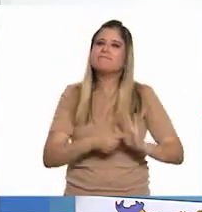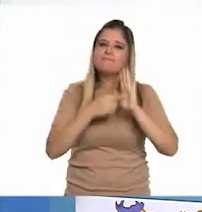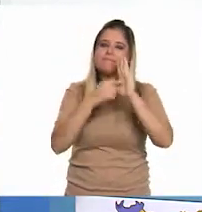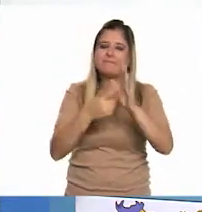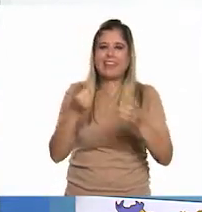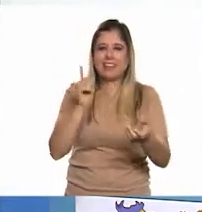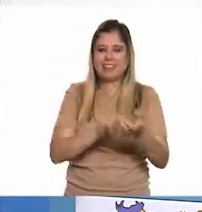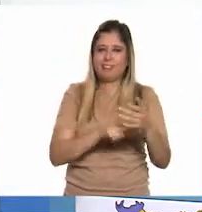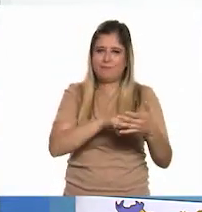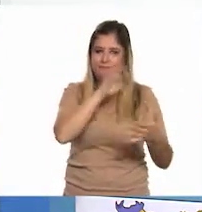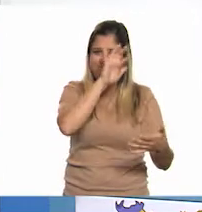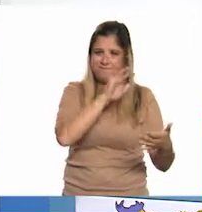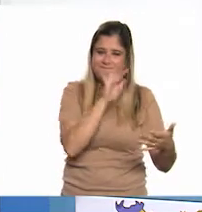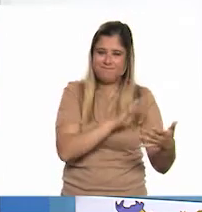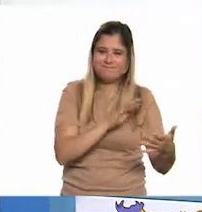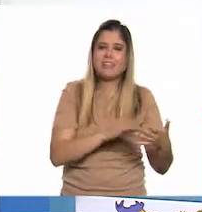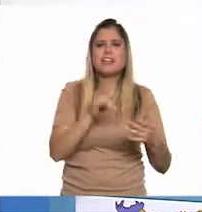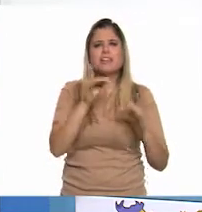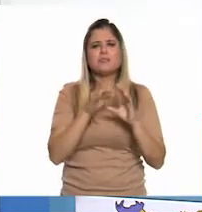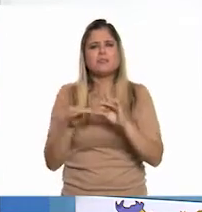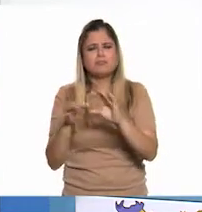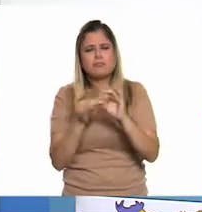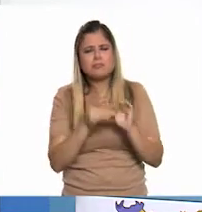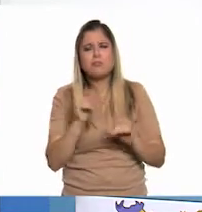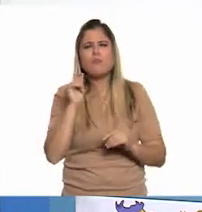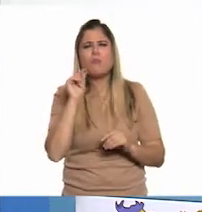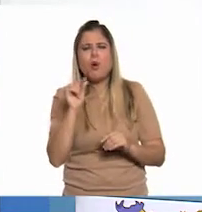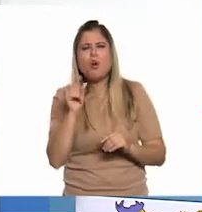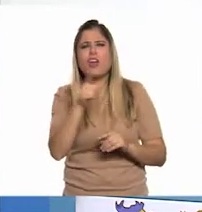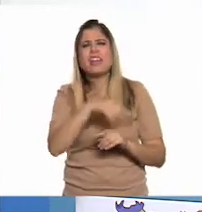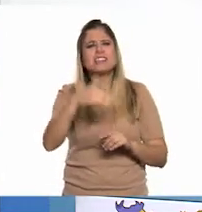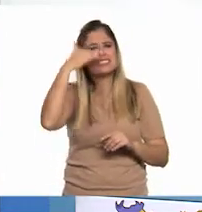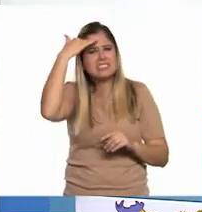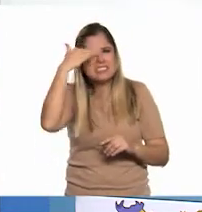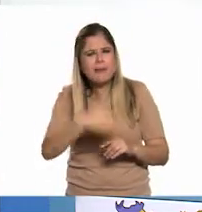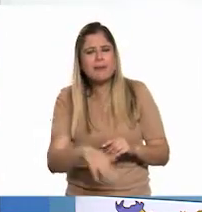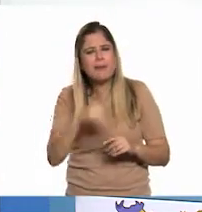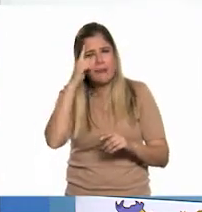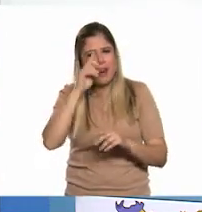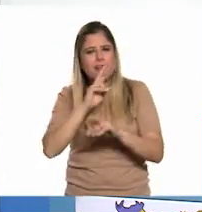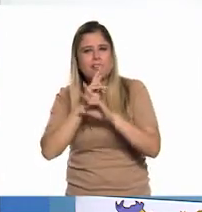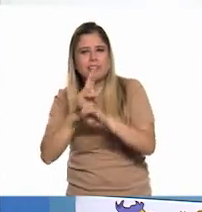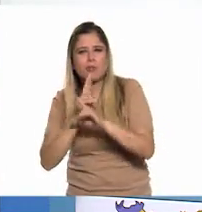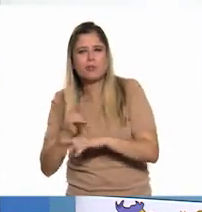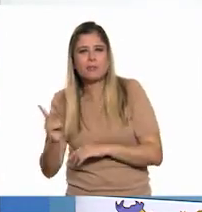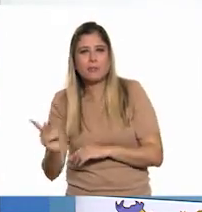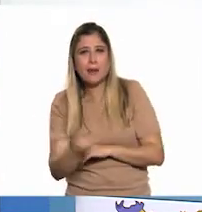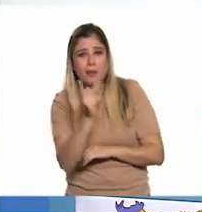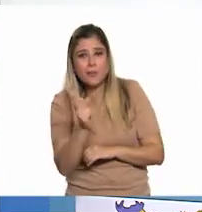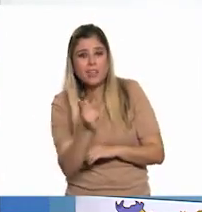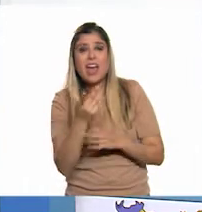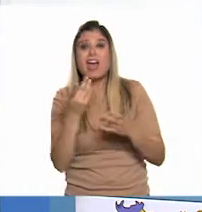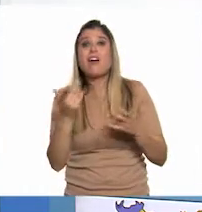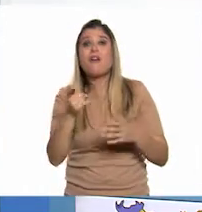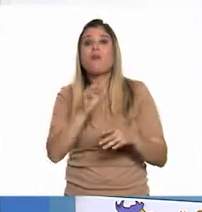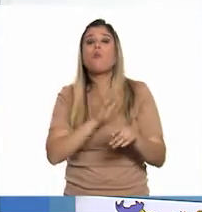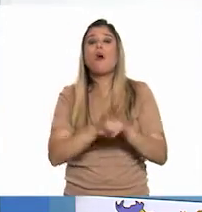comunicar en nuestro artículo y que platiquemos un poco sobre qué sabemos para contestar estas preguntas y qué